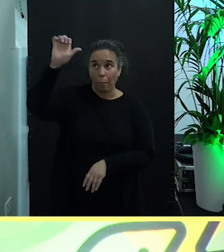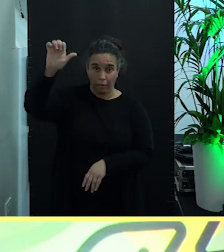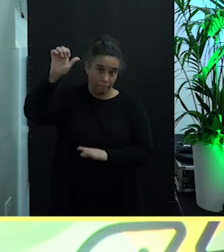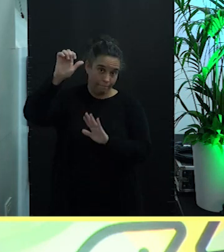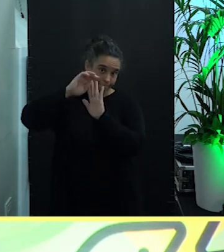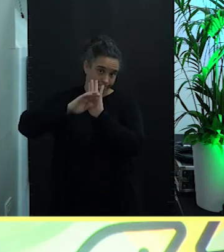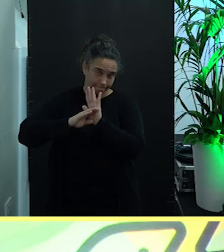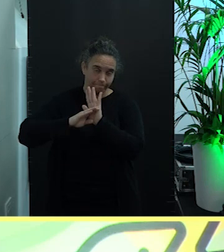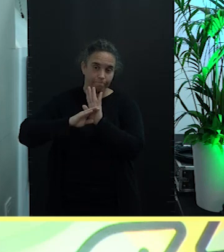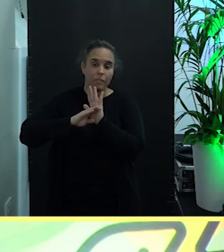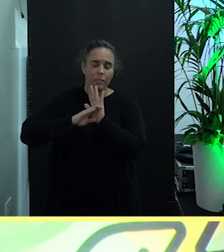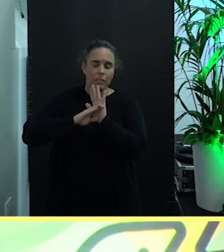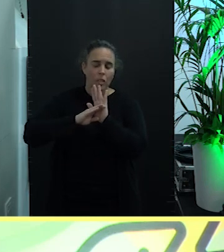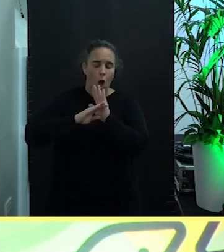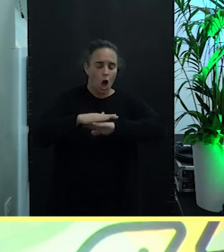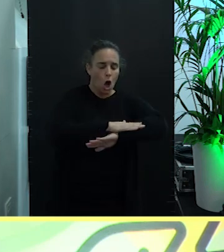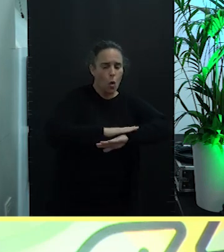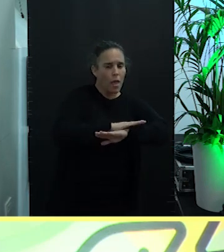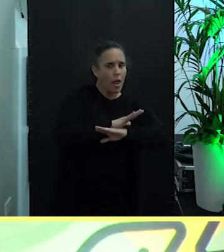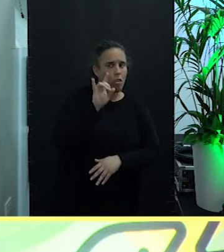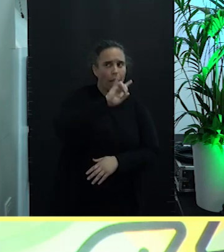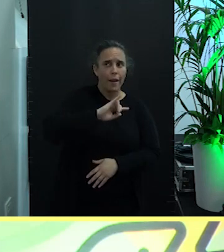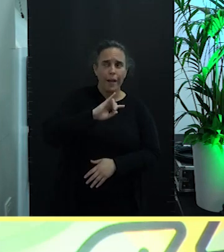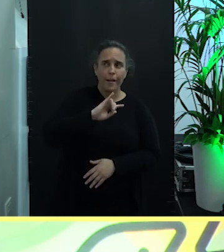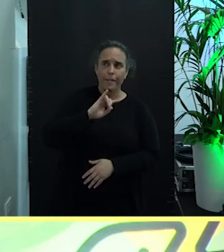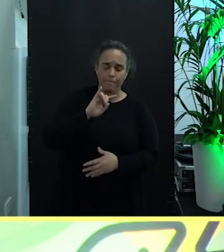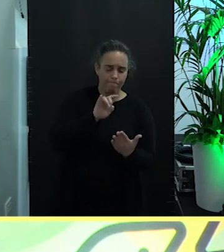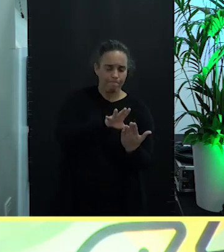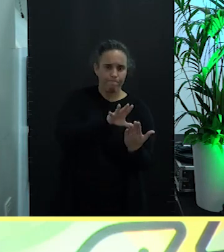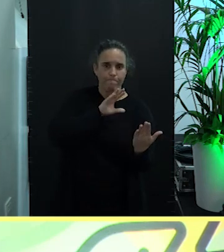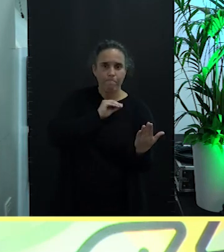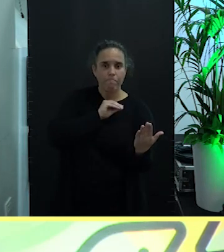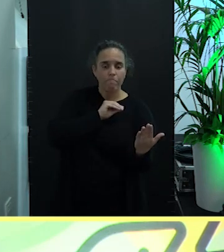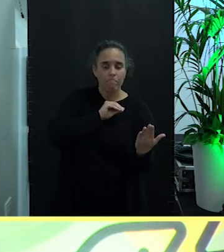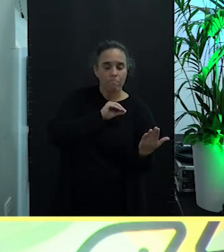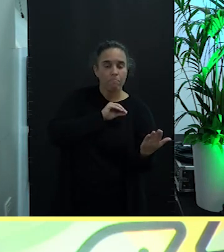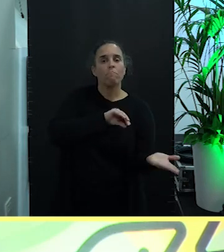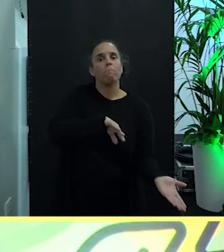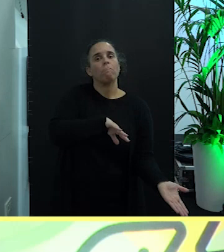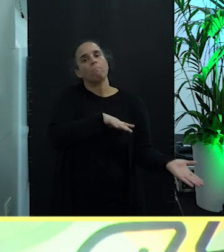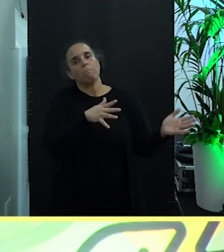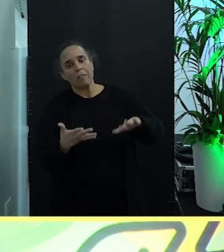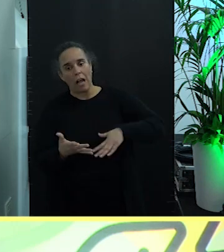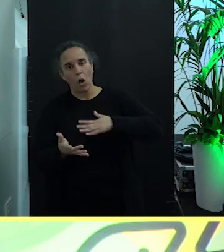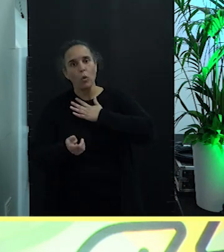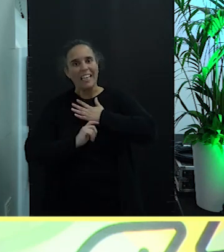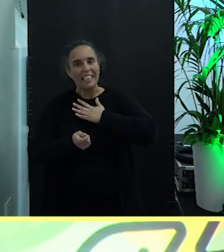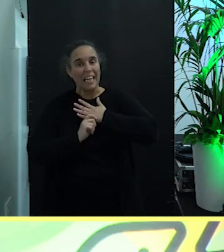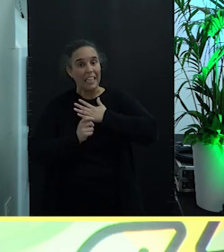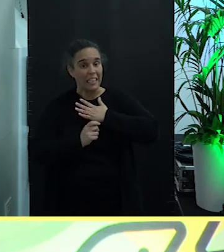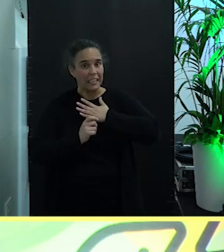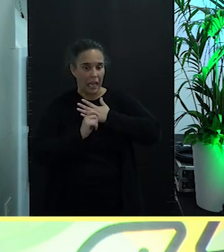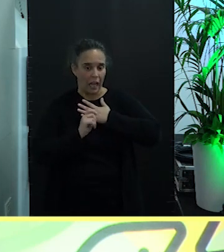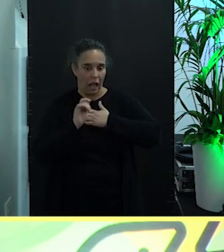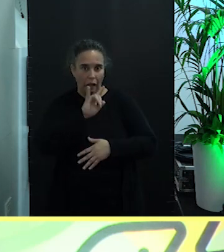el gobierno de Canarias lo que hace es desarrollar una estrategia canaria de economía